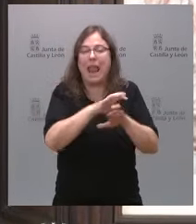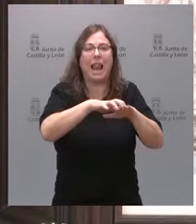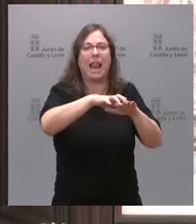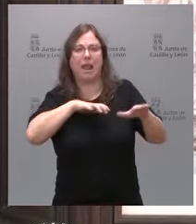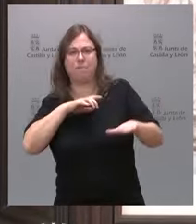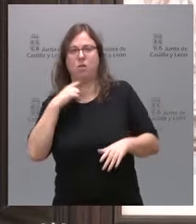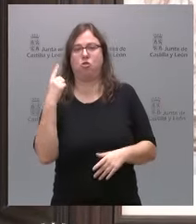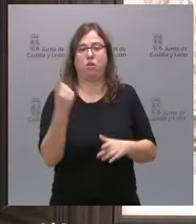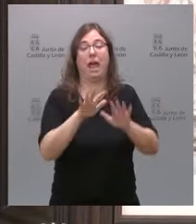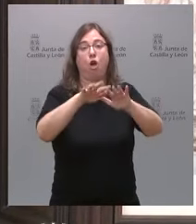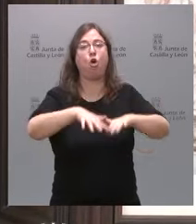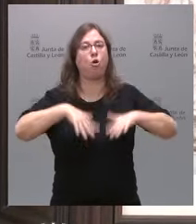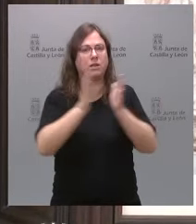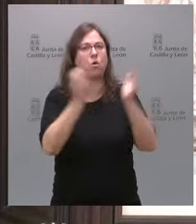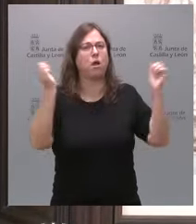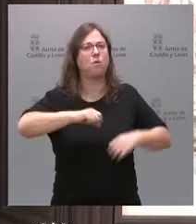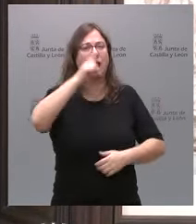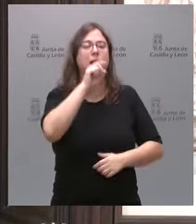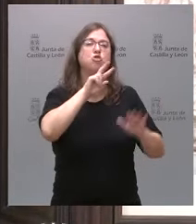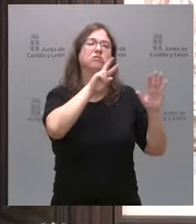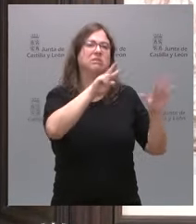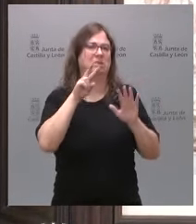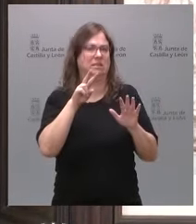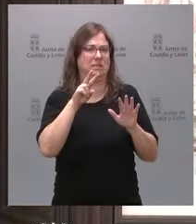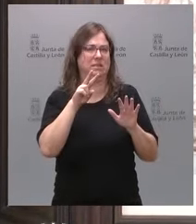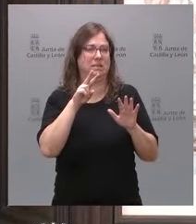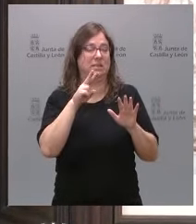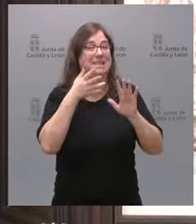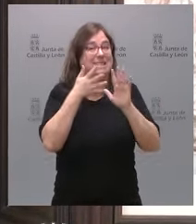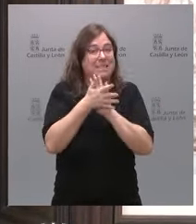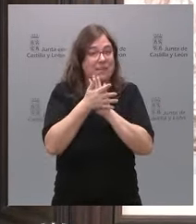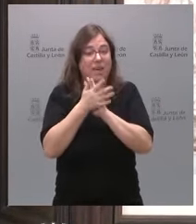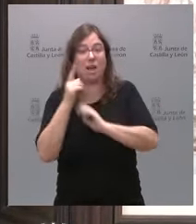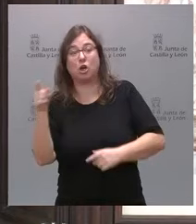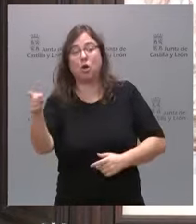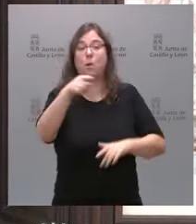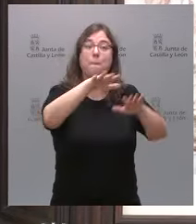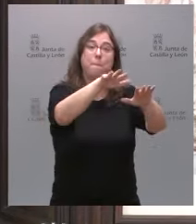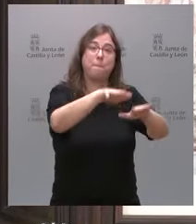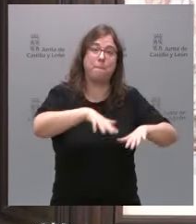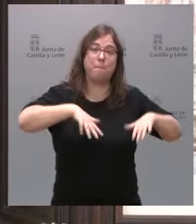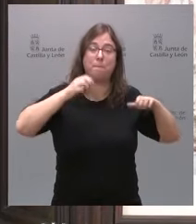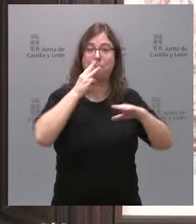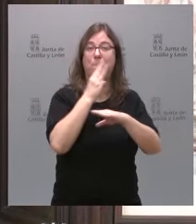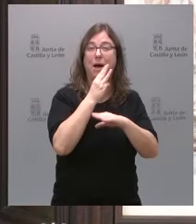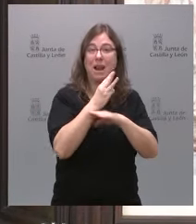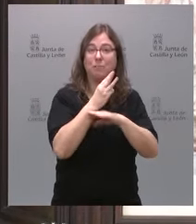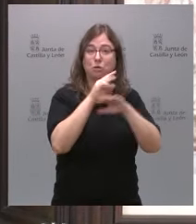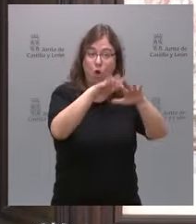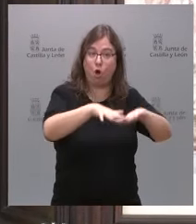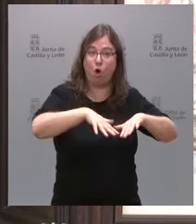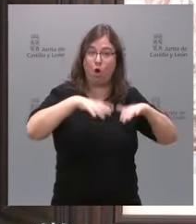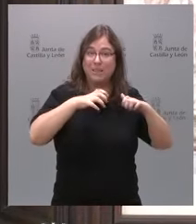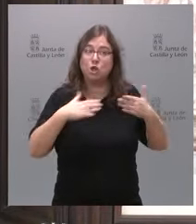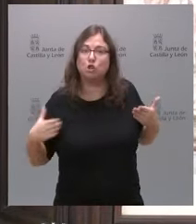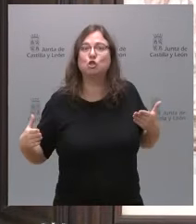del Congreso de los Diputados. Es decir, todo el Parlamento del Congreso de los Diputados